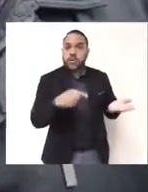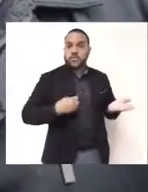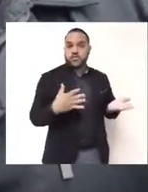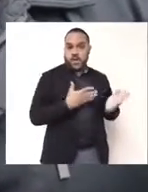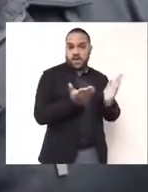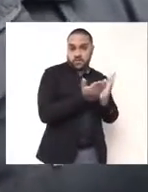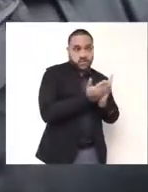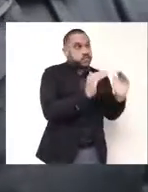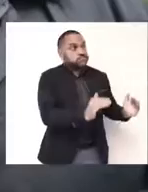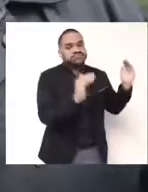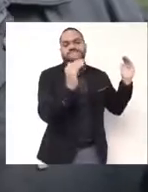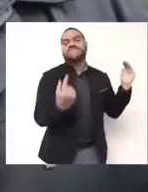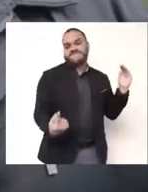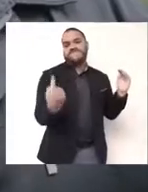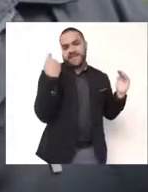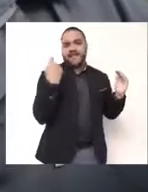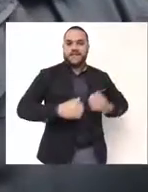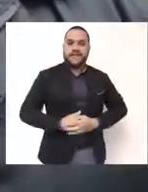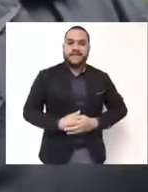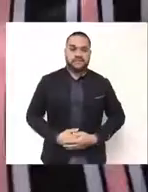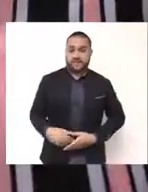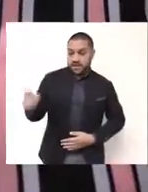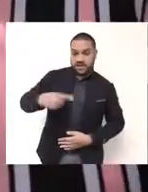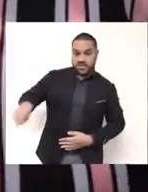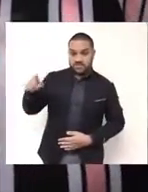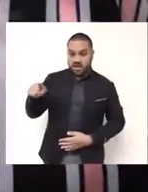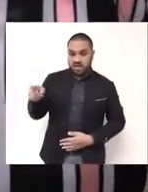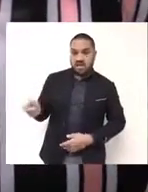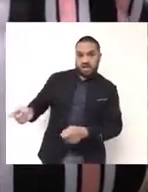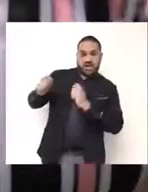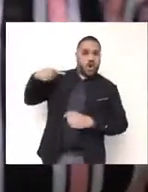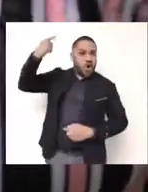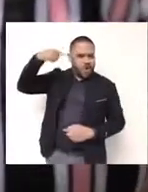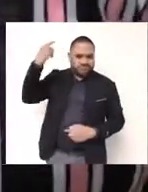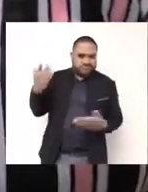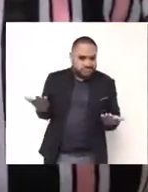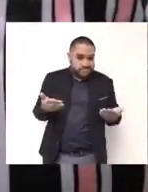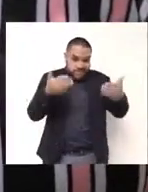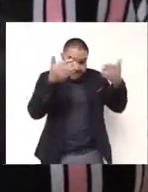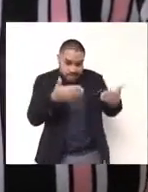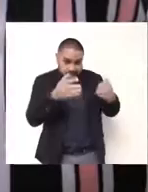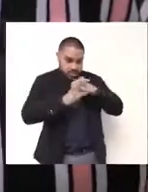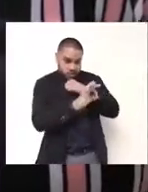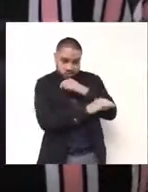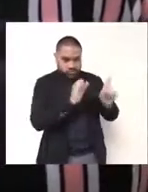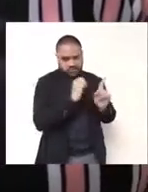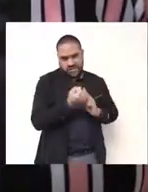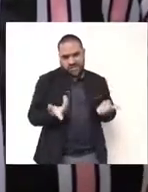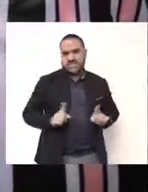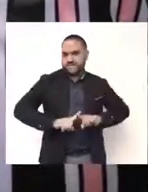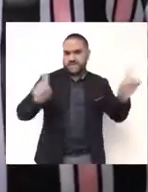laborales, sino educativas en la parte educativa superior. Nos tratan como locos y viendo que la discapacidad